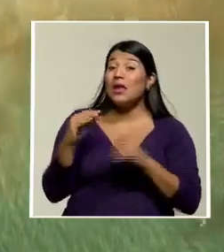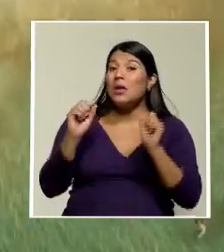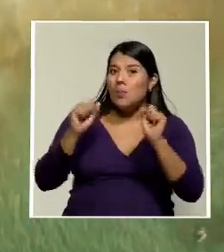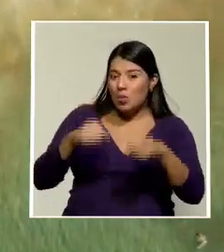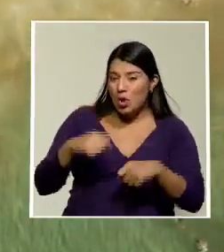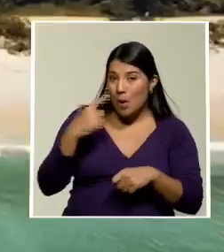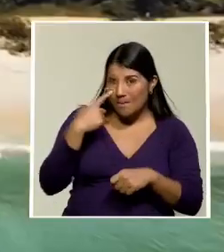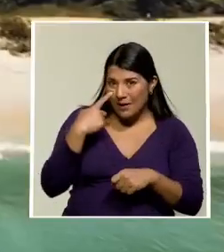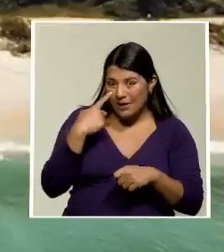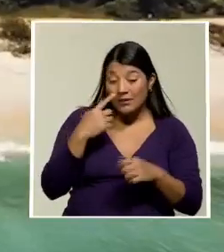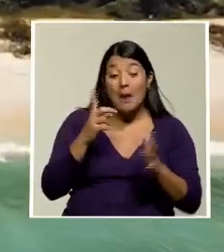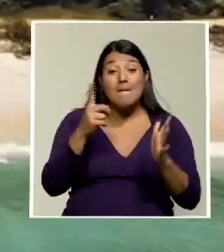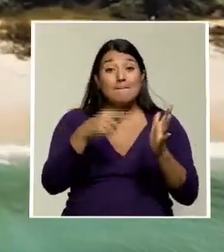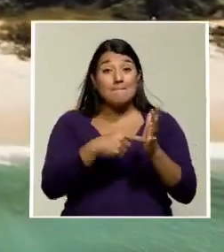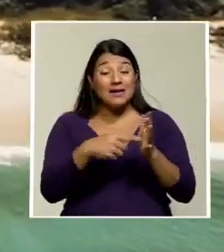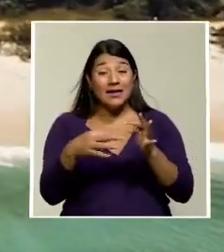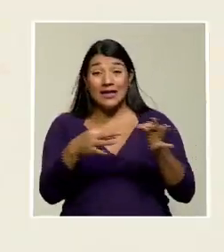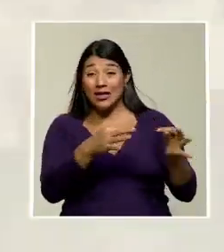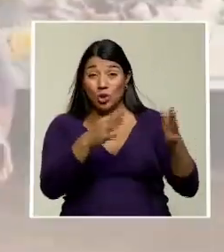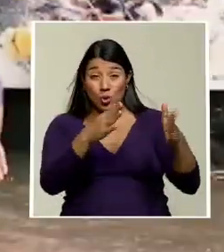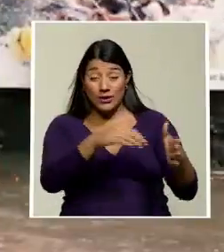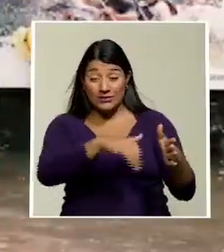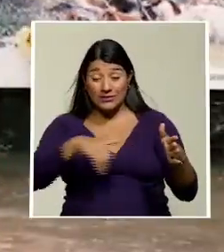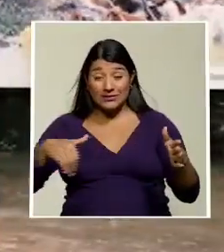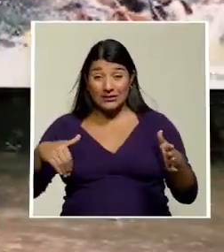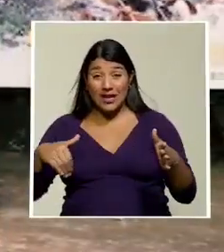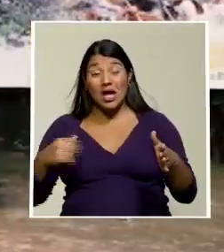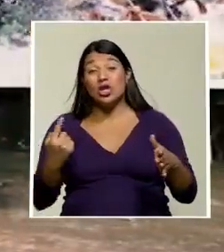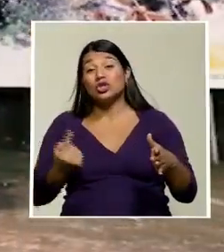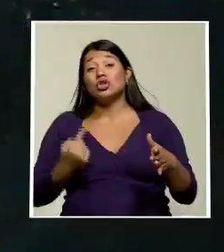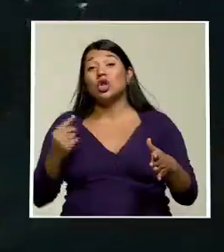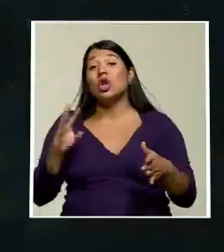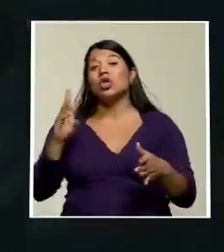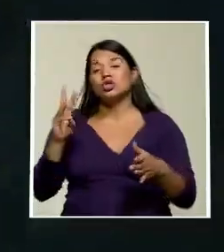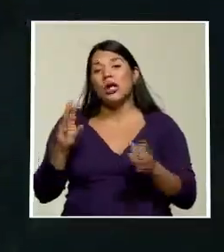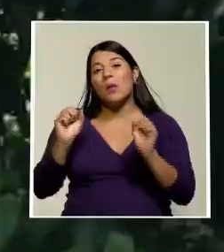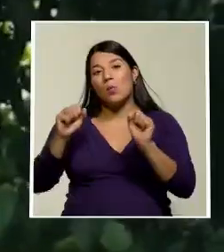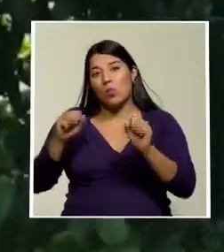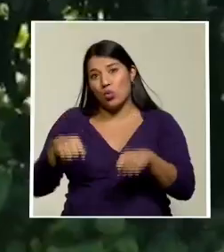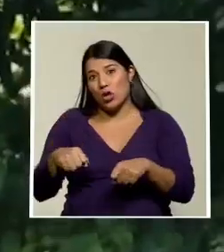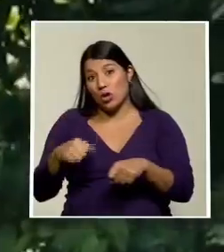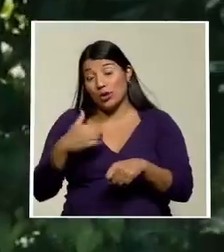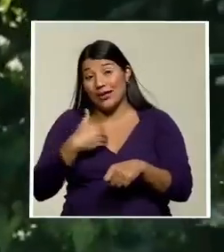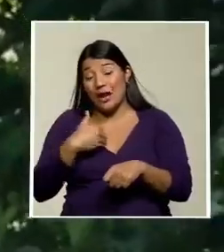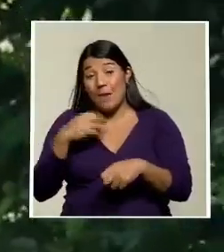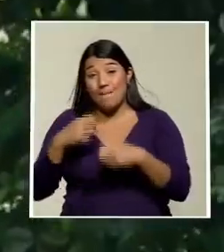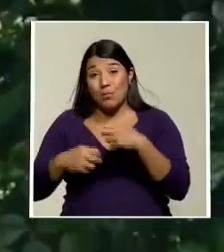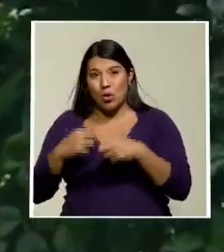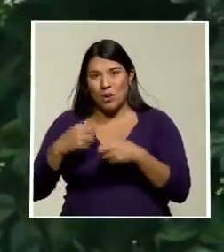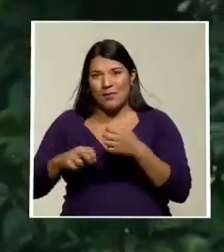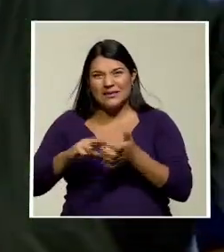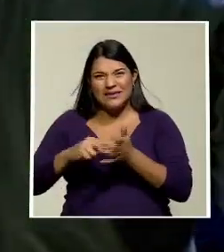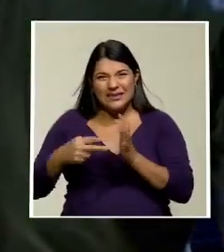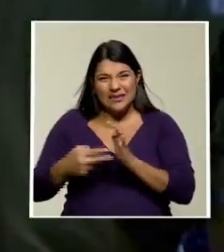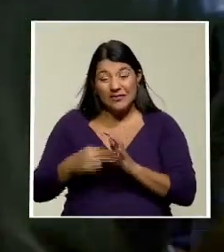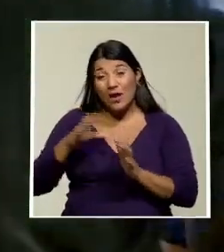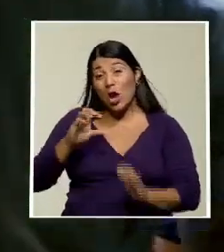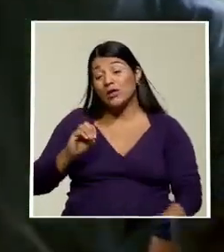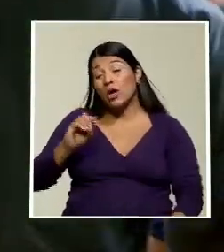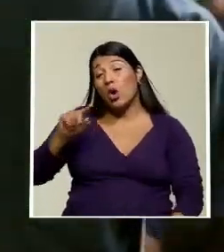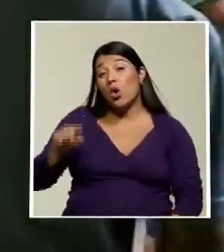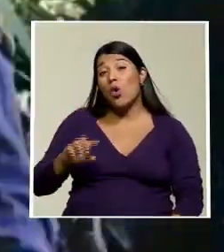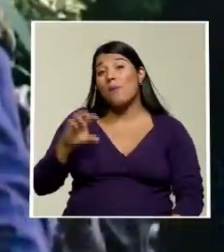de cada mil turistas solamente seis presentaron problemas. Esto significa un 0,06